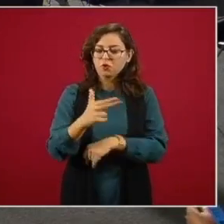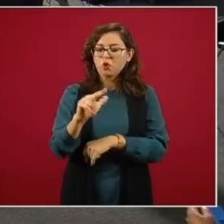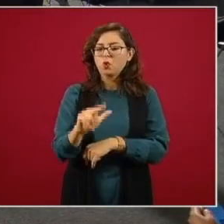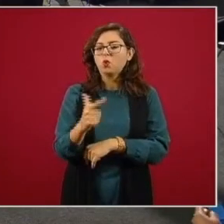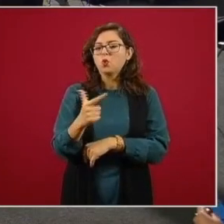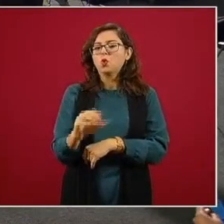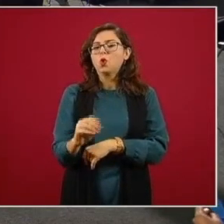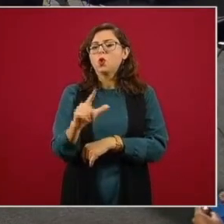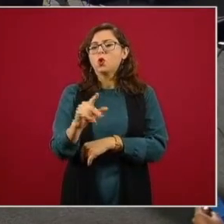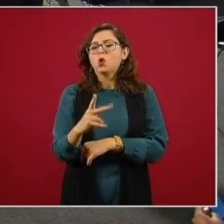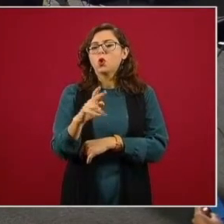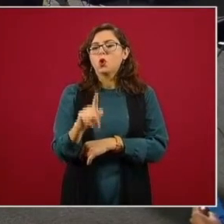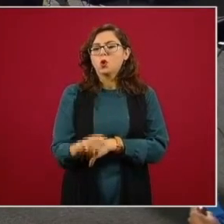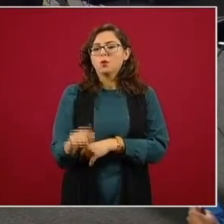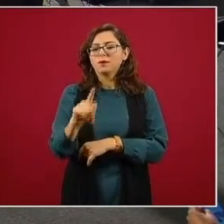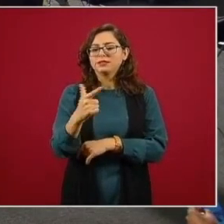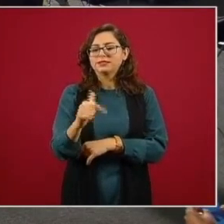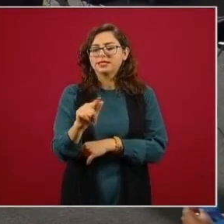este